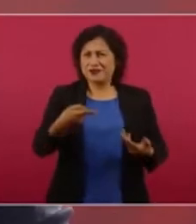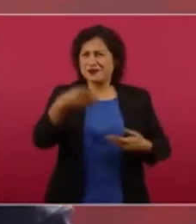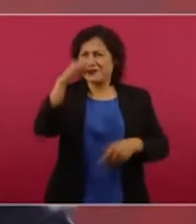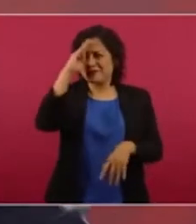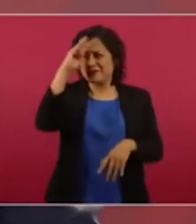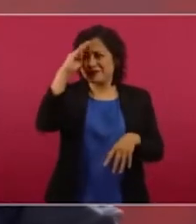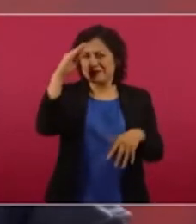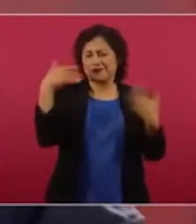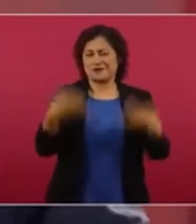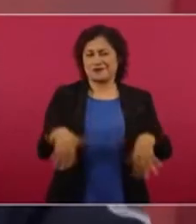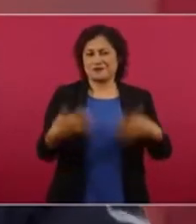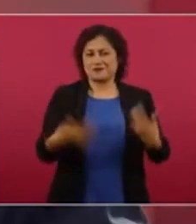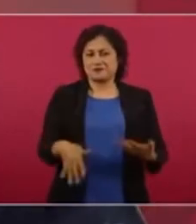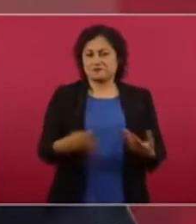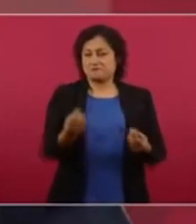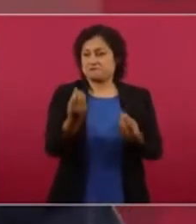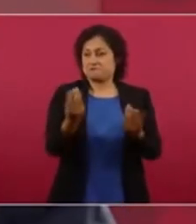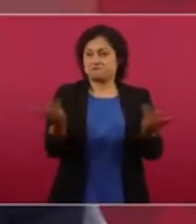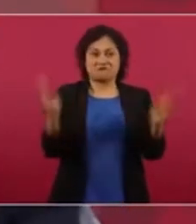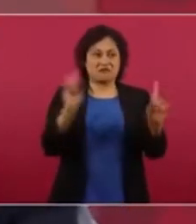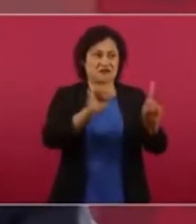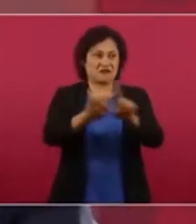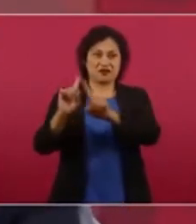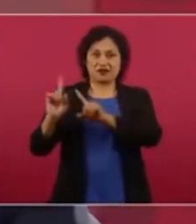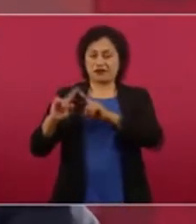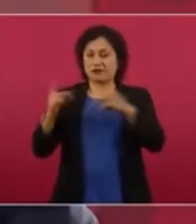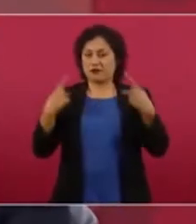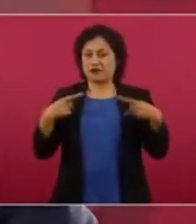con gente que